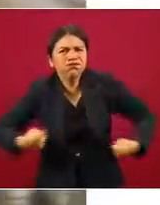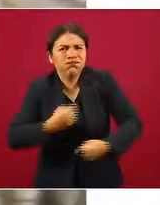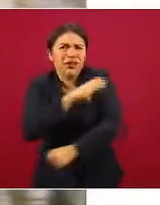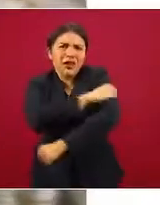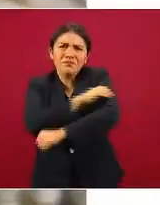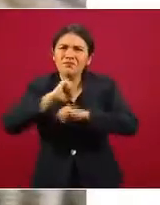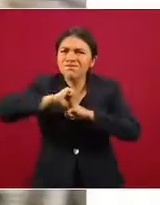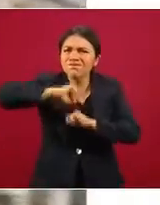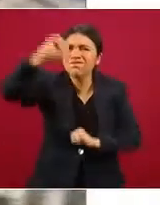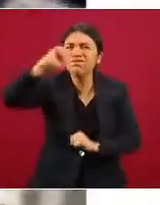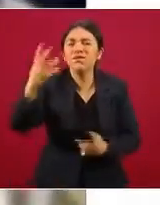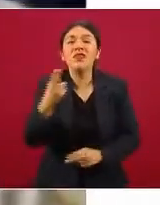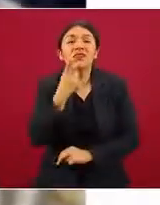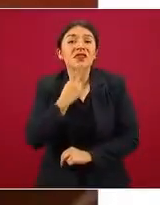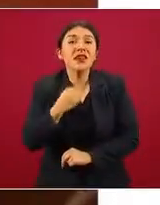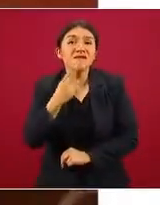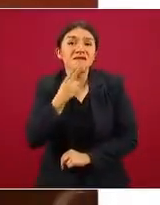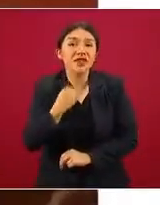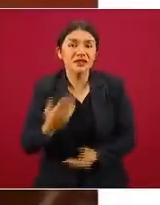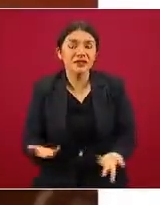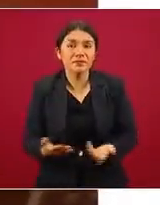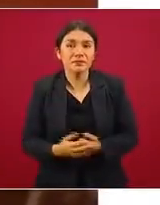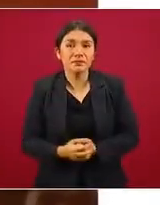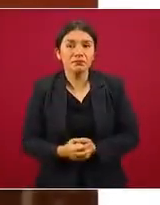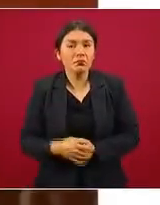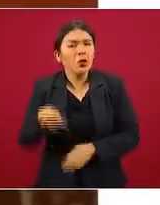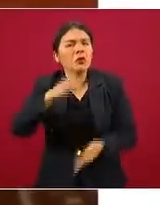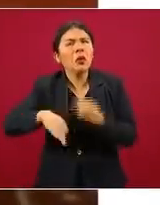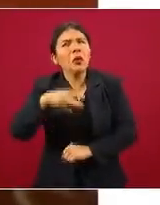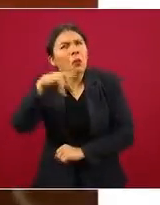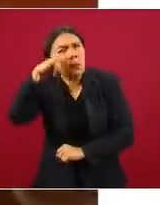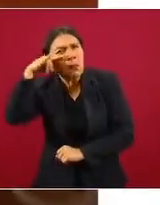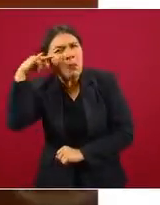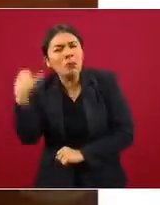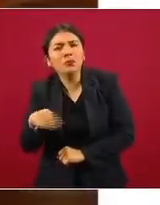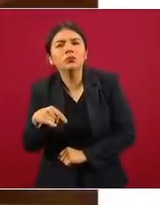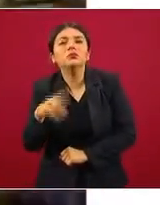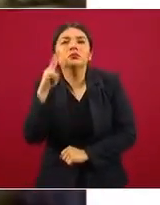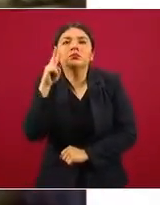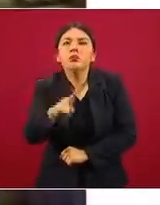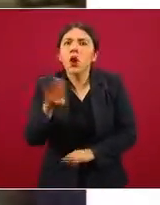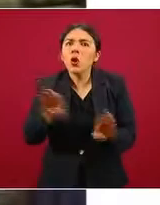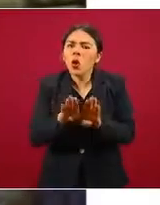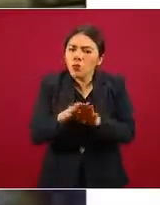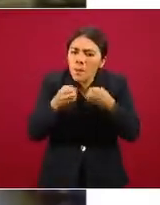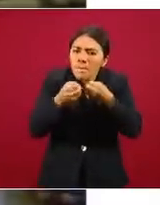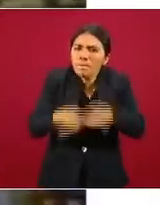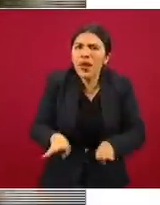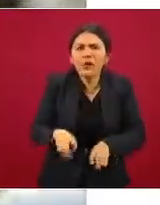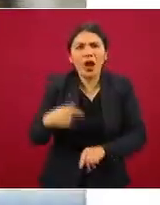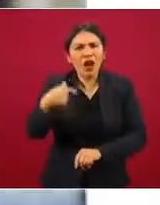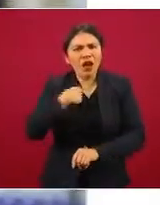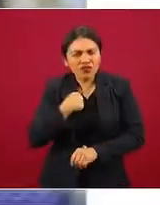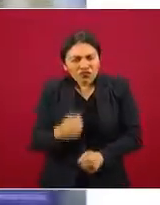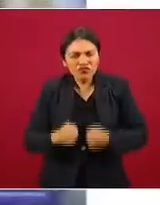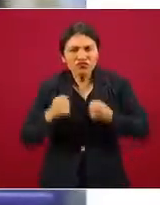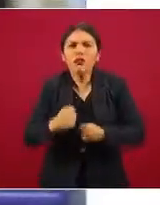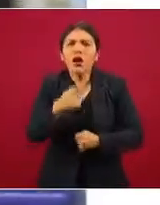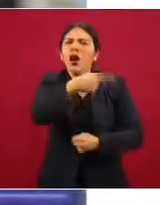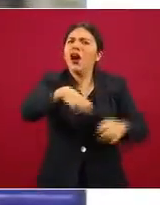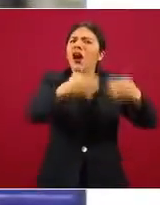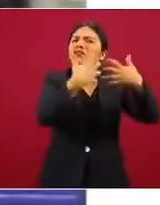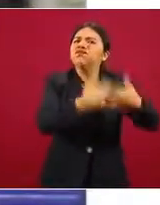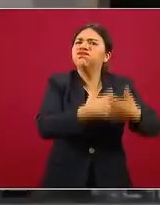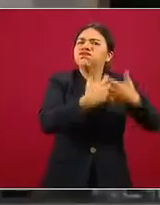hipertensión y diabetes. Sin darnos cuenta, perdimos el poder, dejando que la industria lo hiciera por